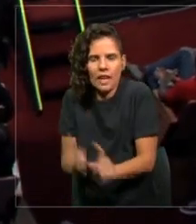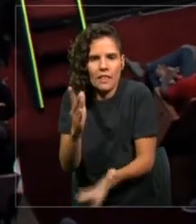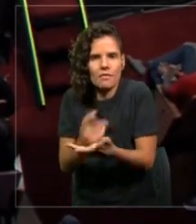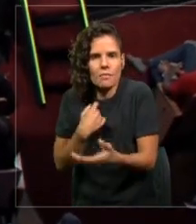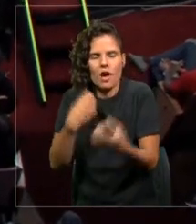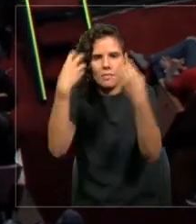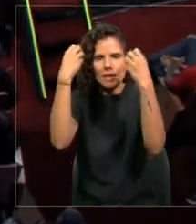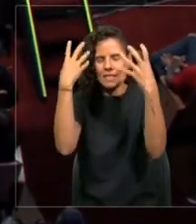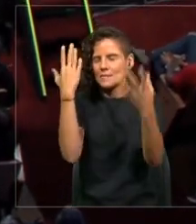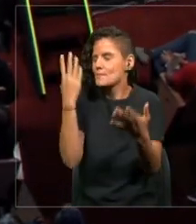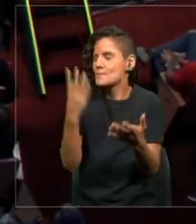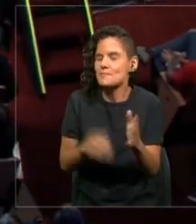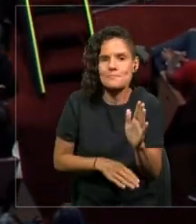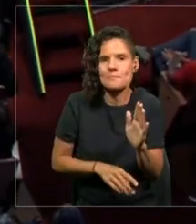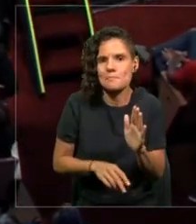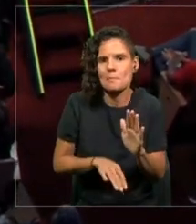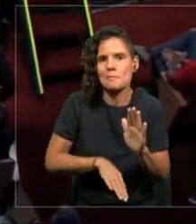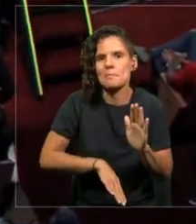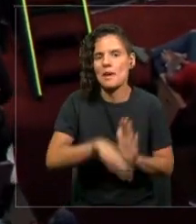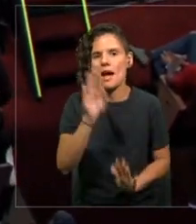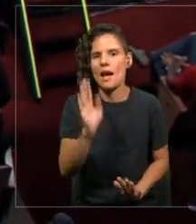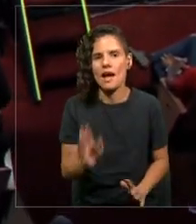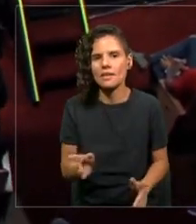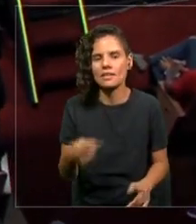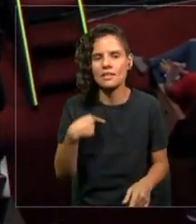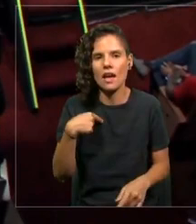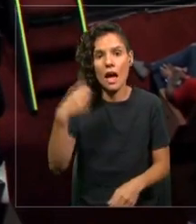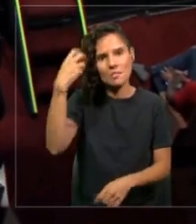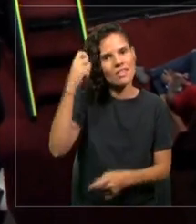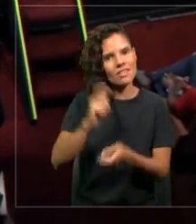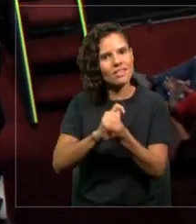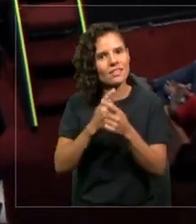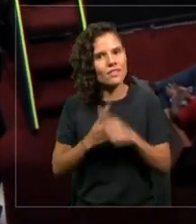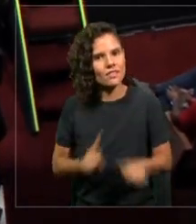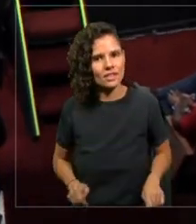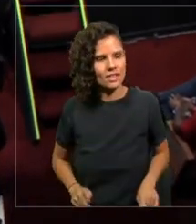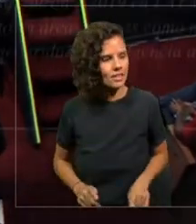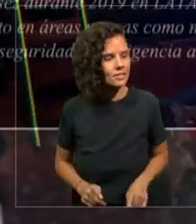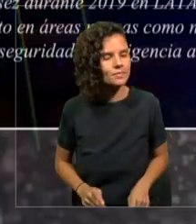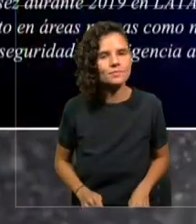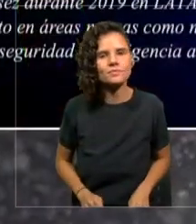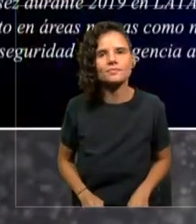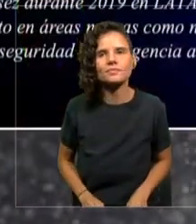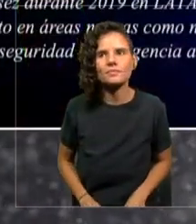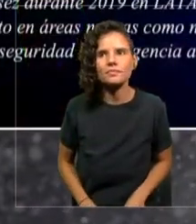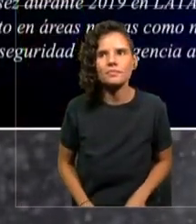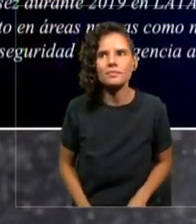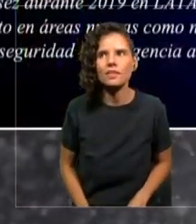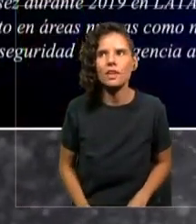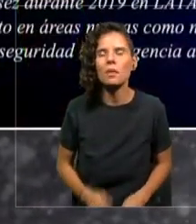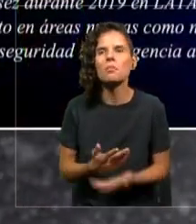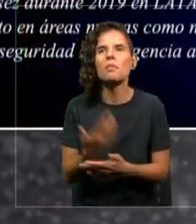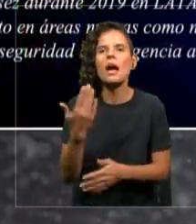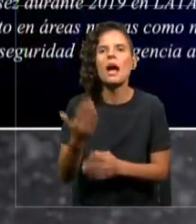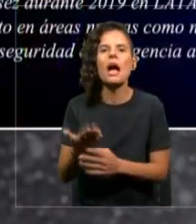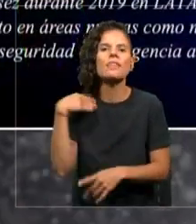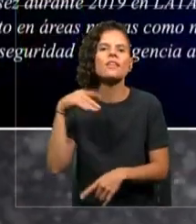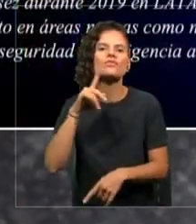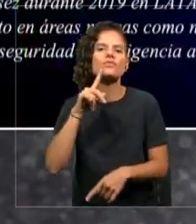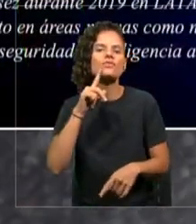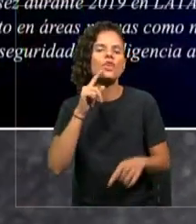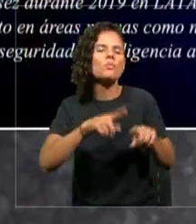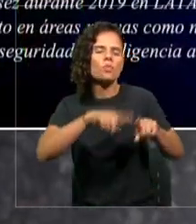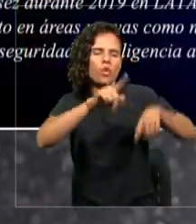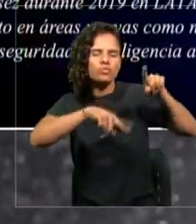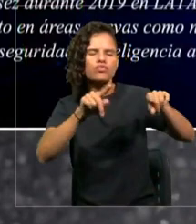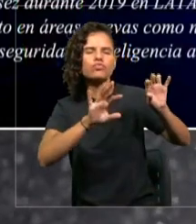a tener que aprender distinto. ¿Por qué? Porque estábamos parametrizados un poco en